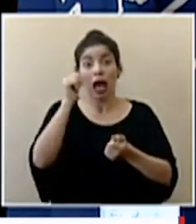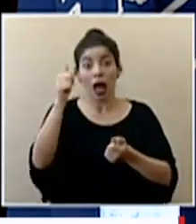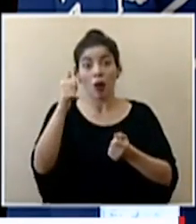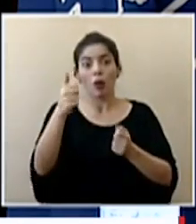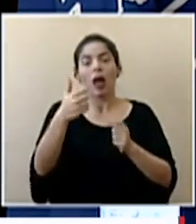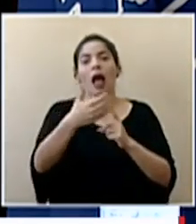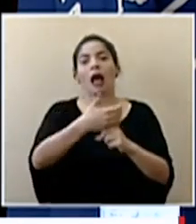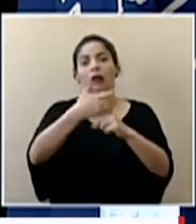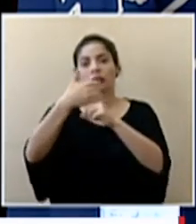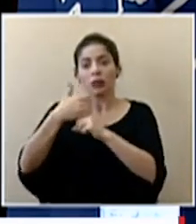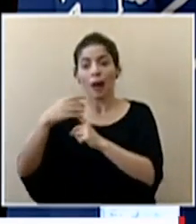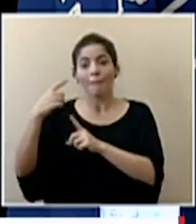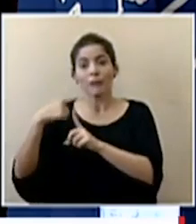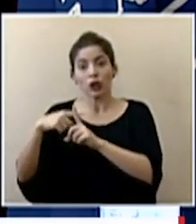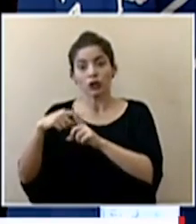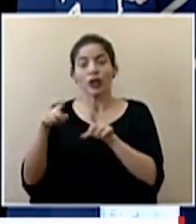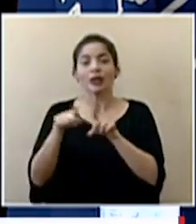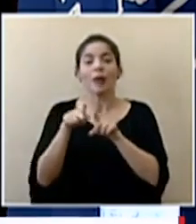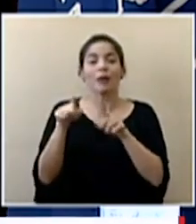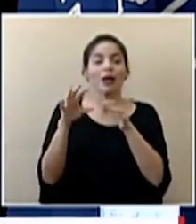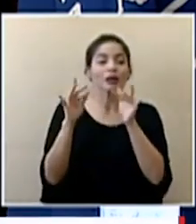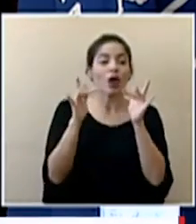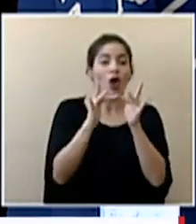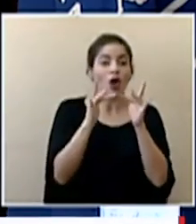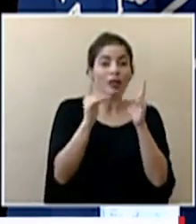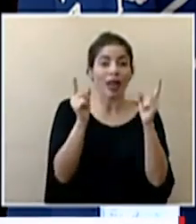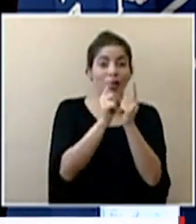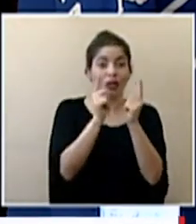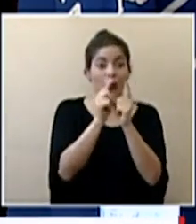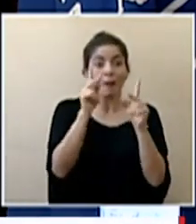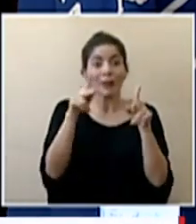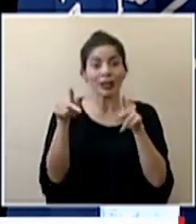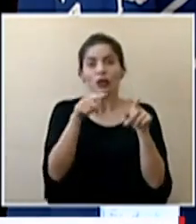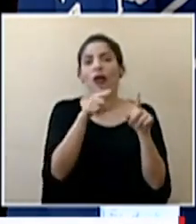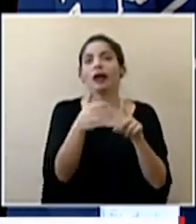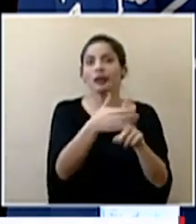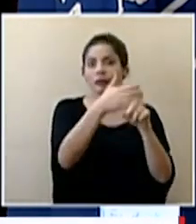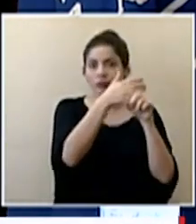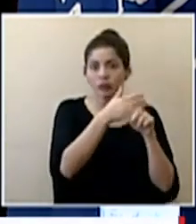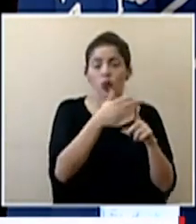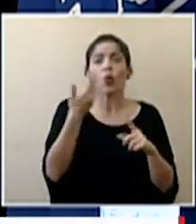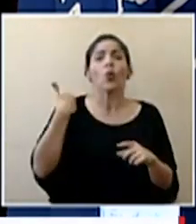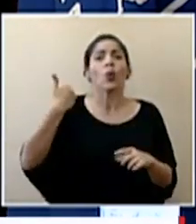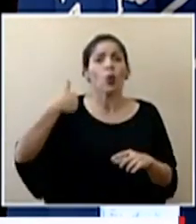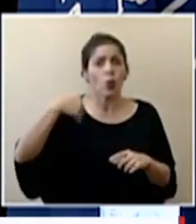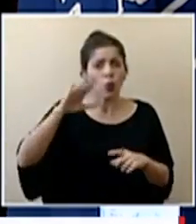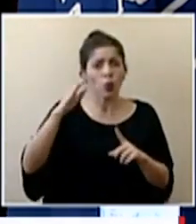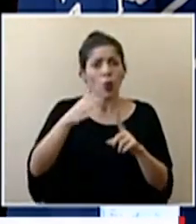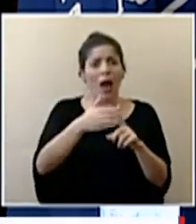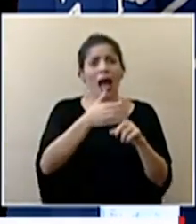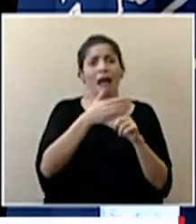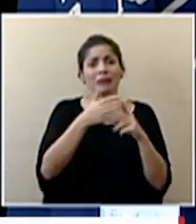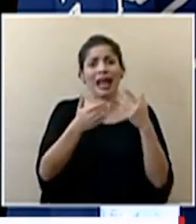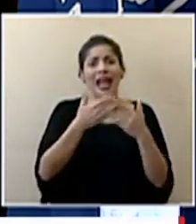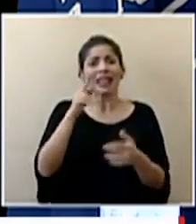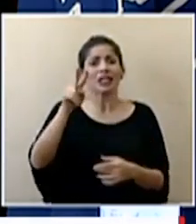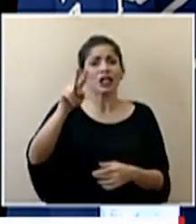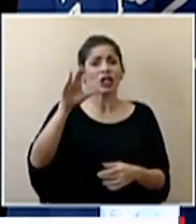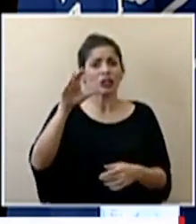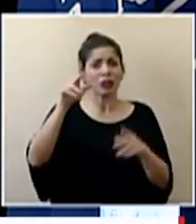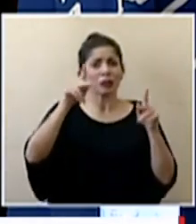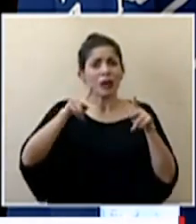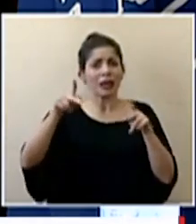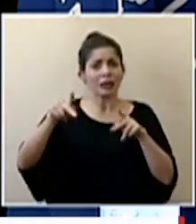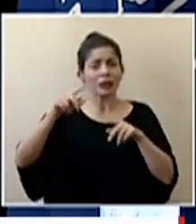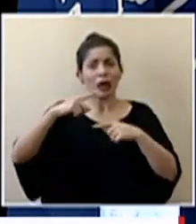solo los casos positivos sino sus nexos los contactos cercanos hubo un aislamiento de más o menos 200 personas que